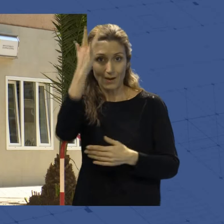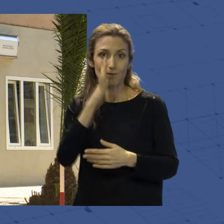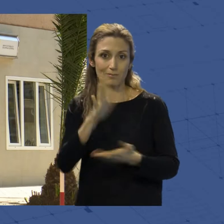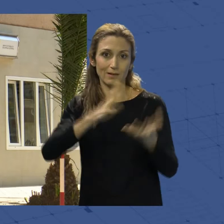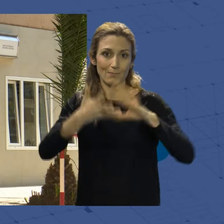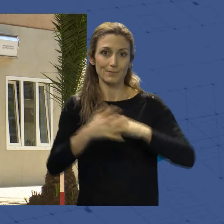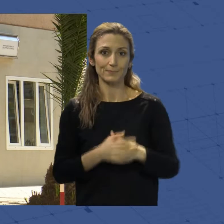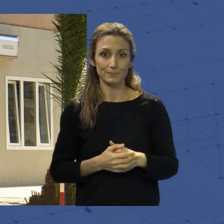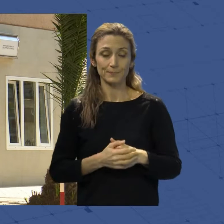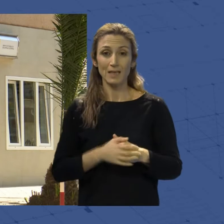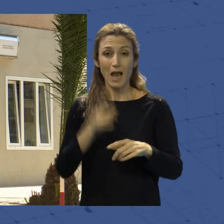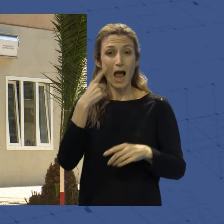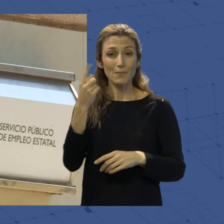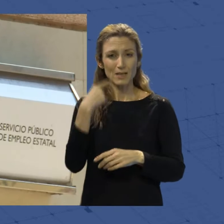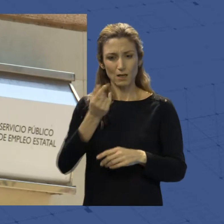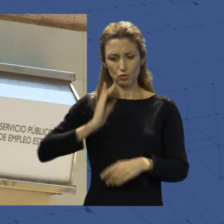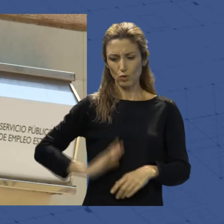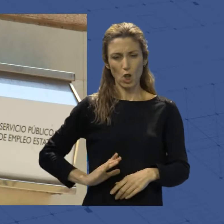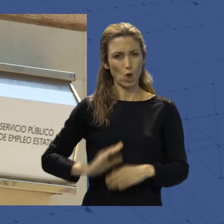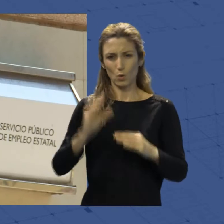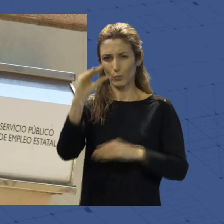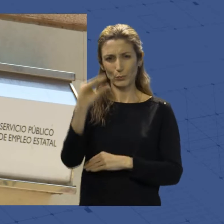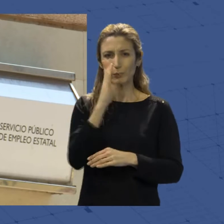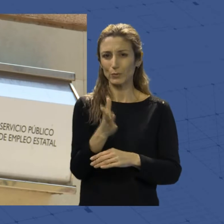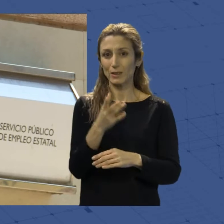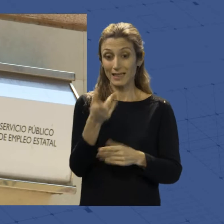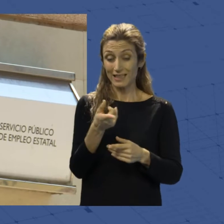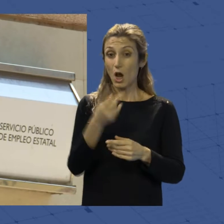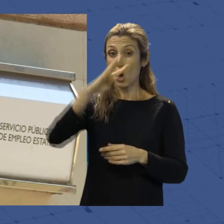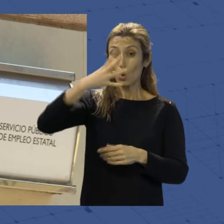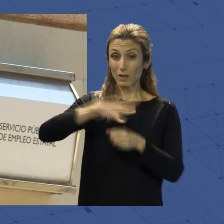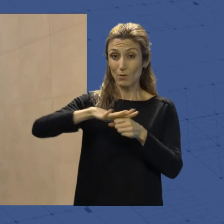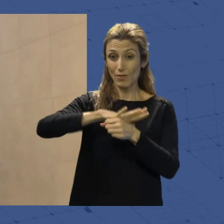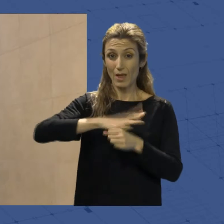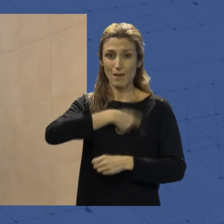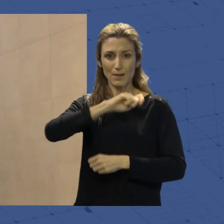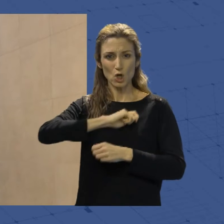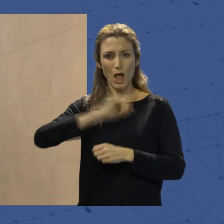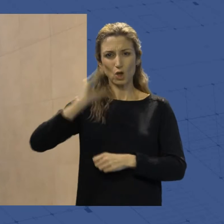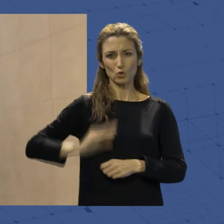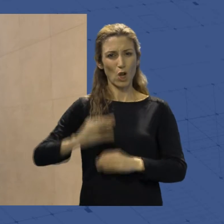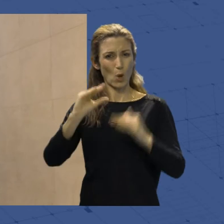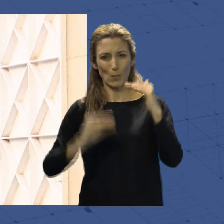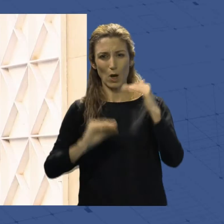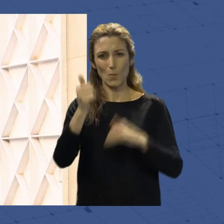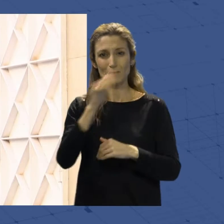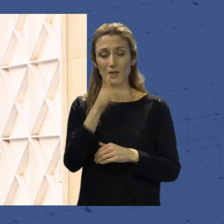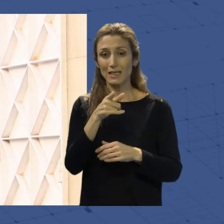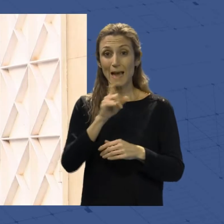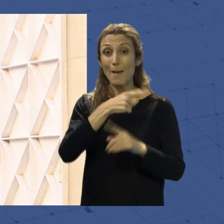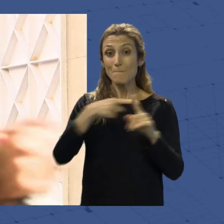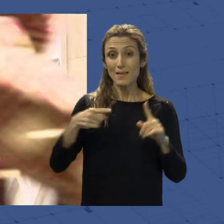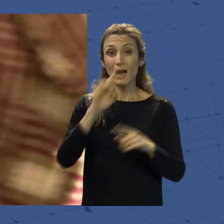Almería está a la cola en sueldos. Es la cuarta provincia española con los salarios más bajos. La media, 14.000 euros brutos